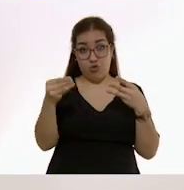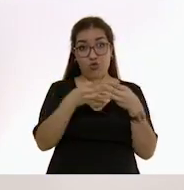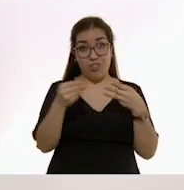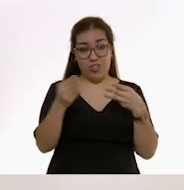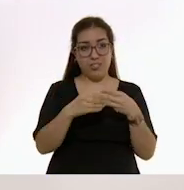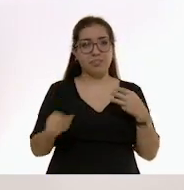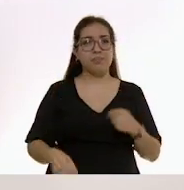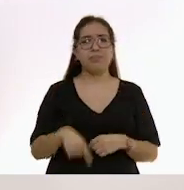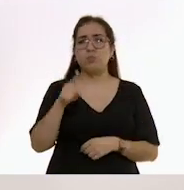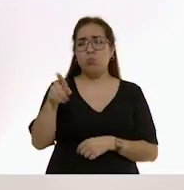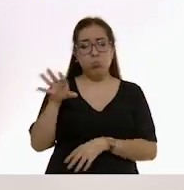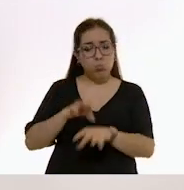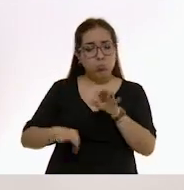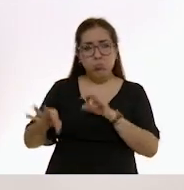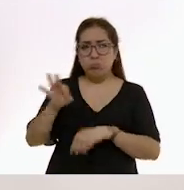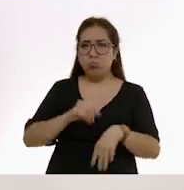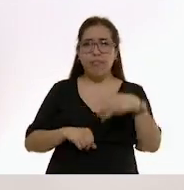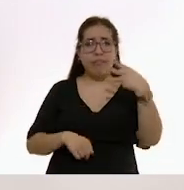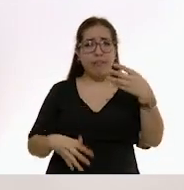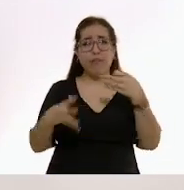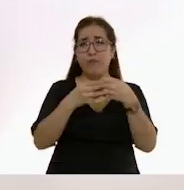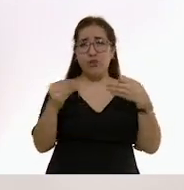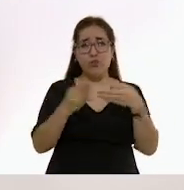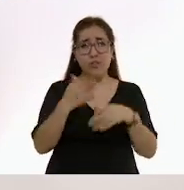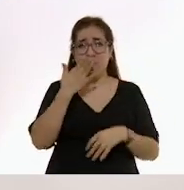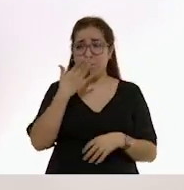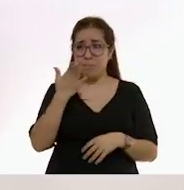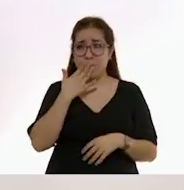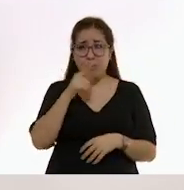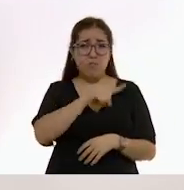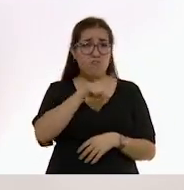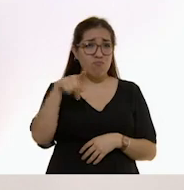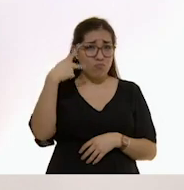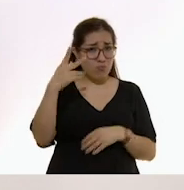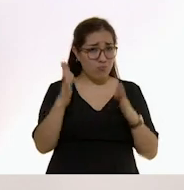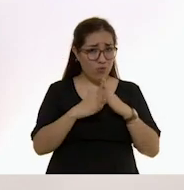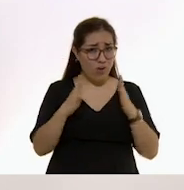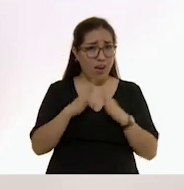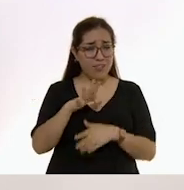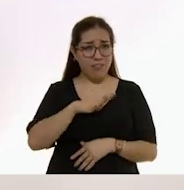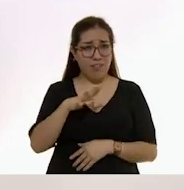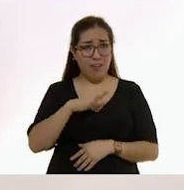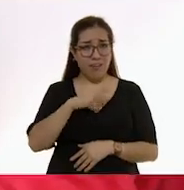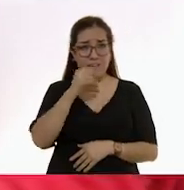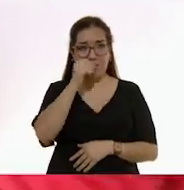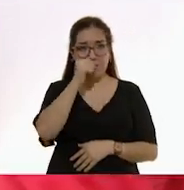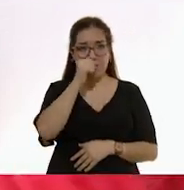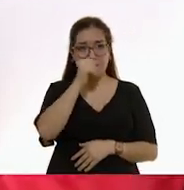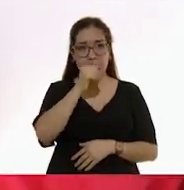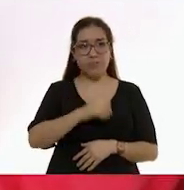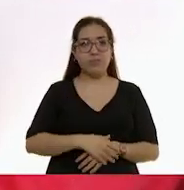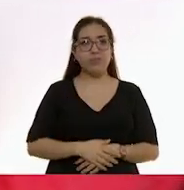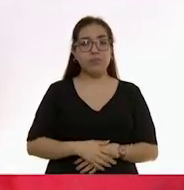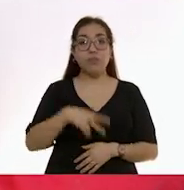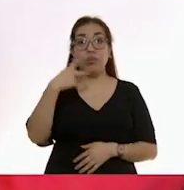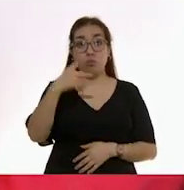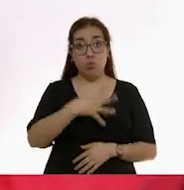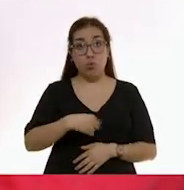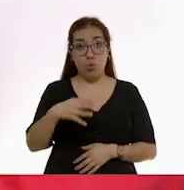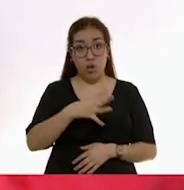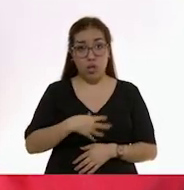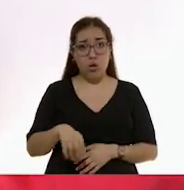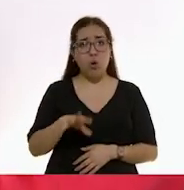Toma tres o cuatro frutas deliciosas y maduras que tengas en casa. Ahora, deja que tu hijo o hija